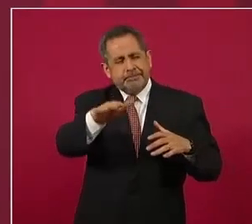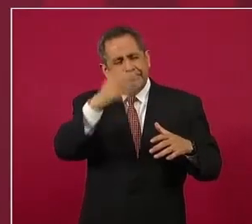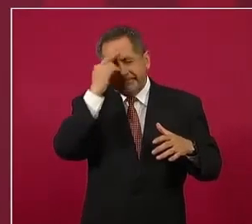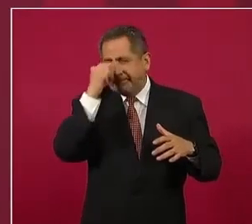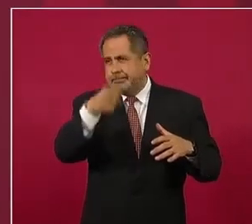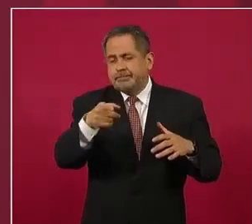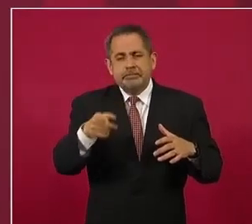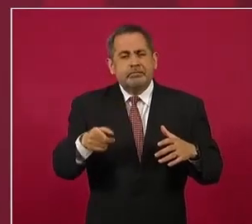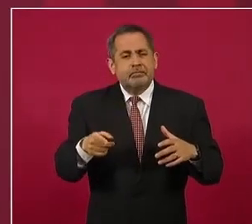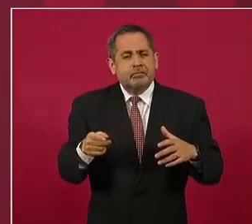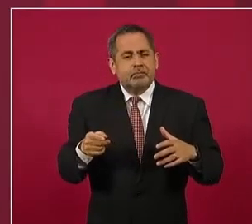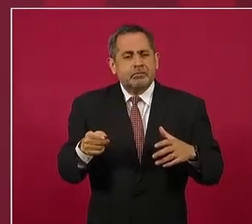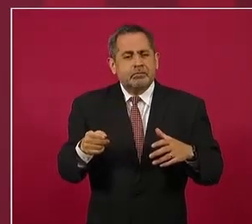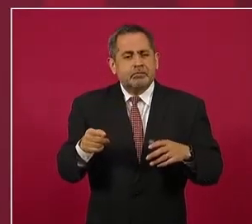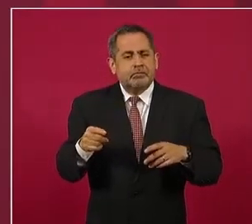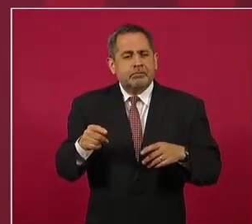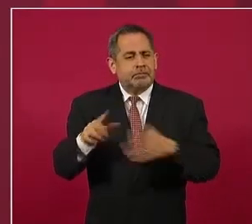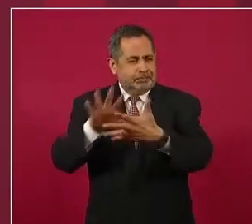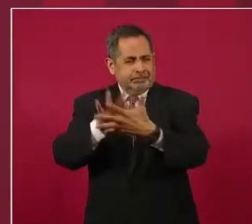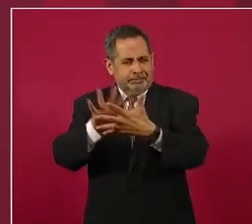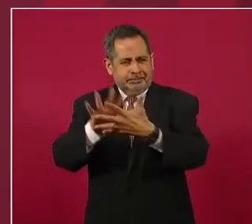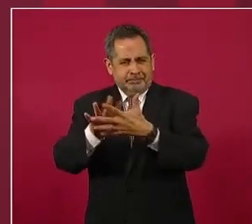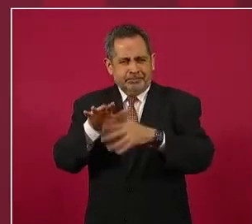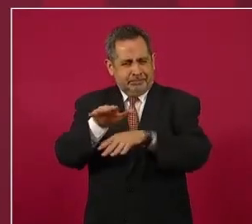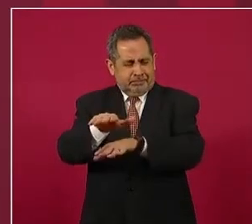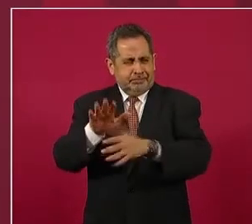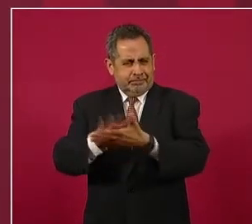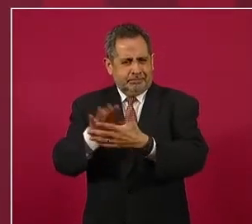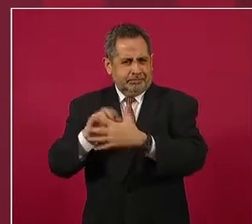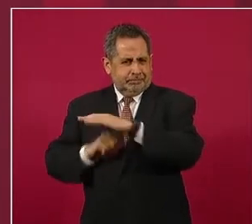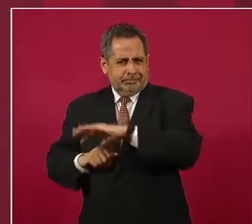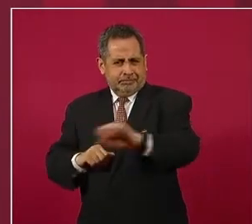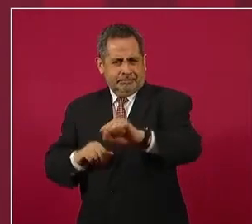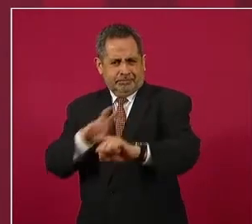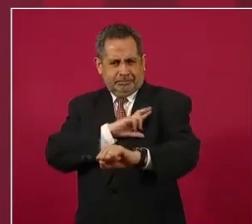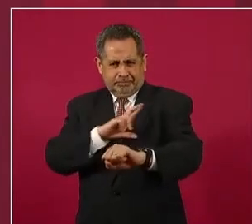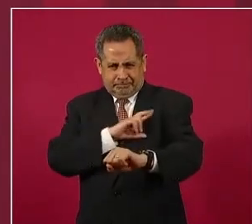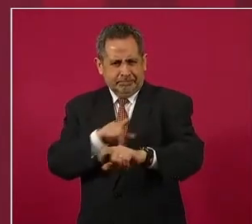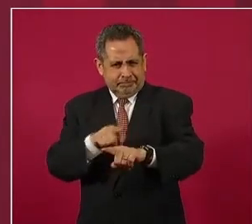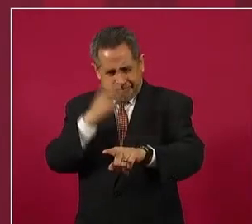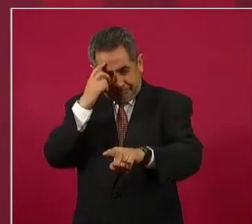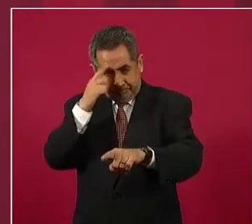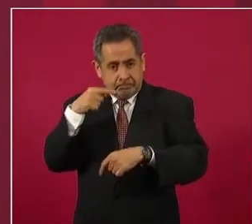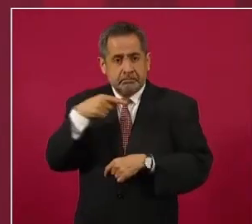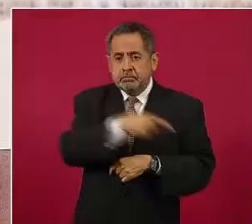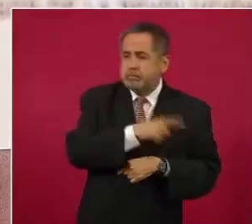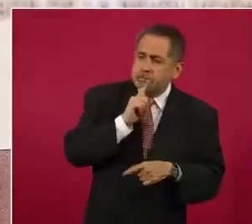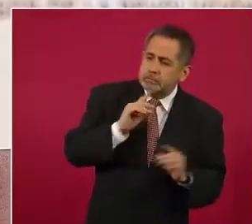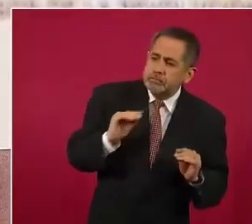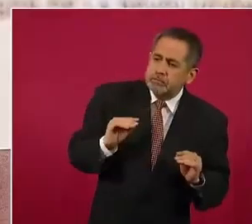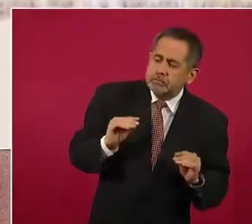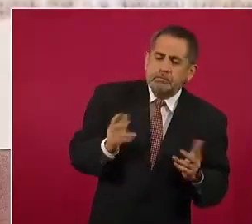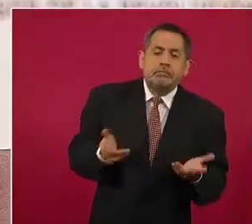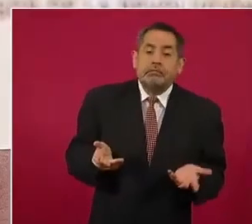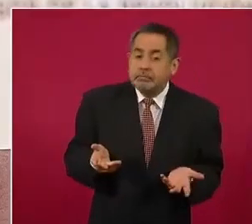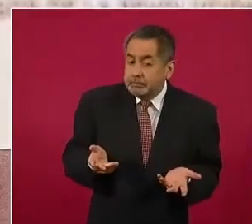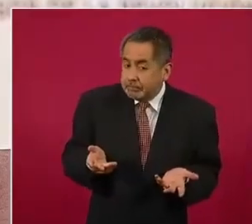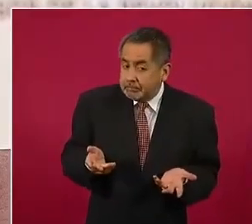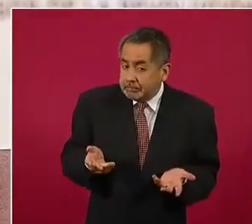reclusorios a privados, vieron